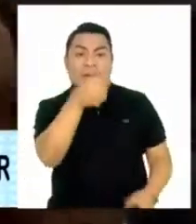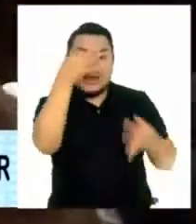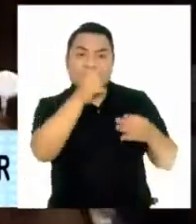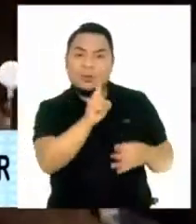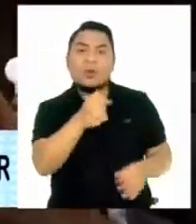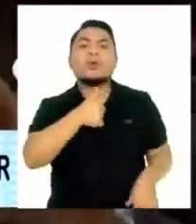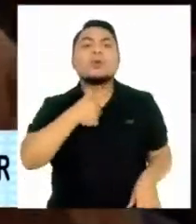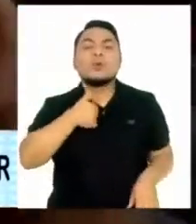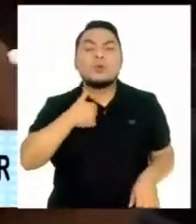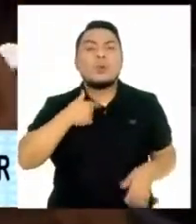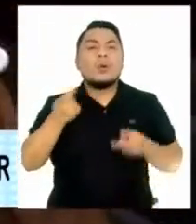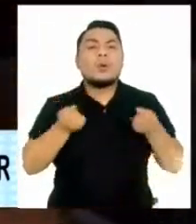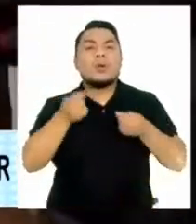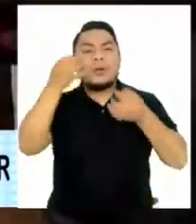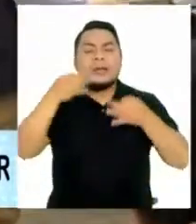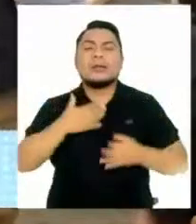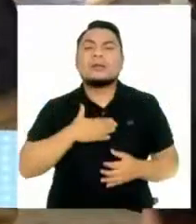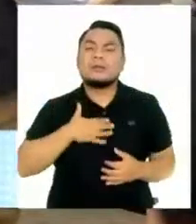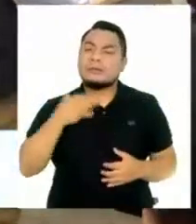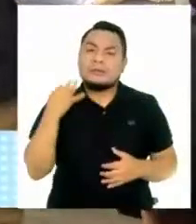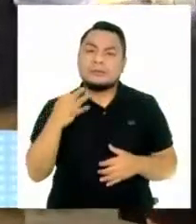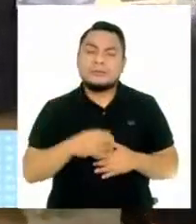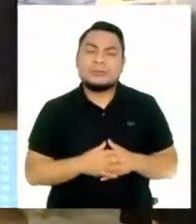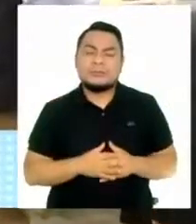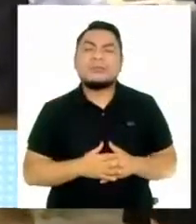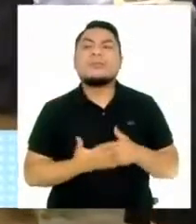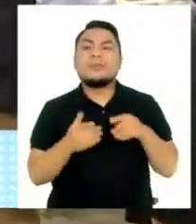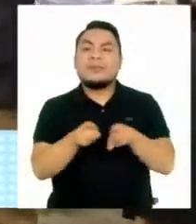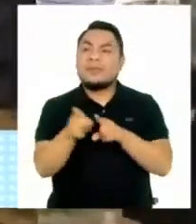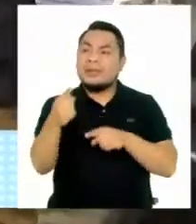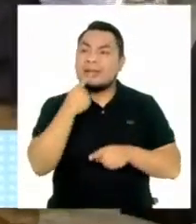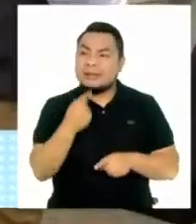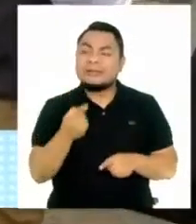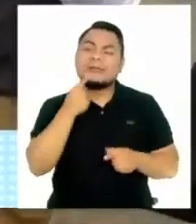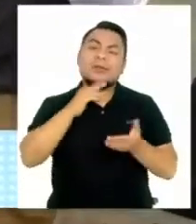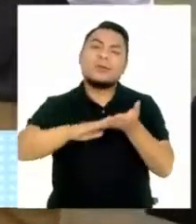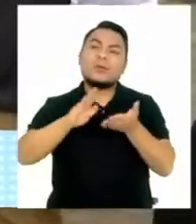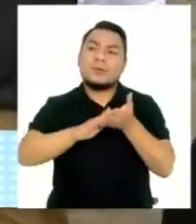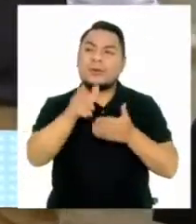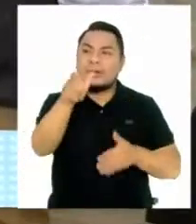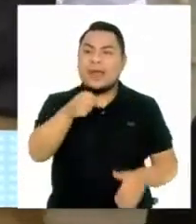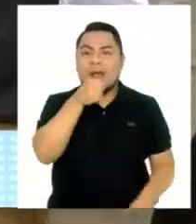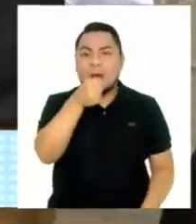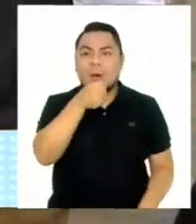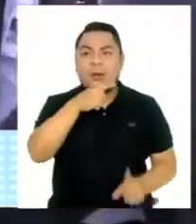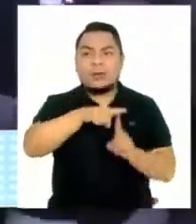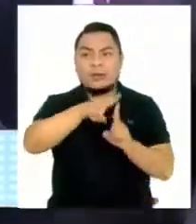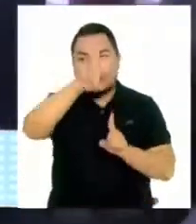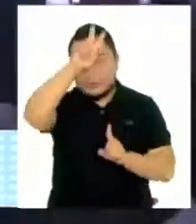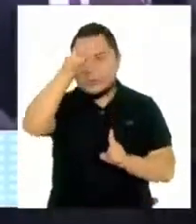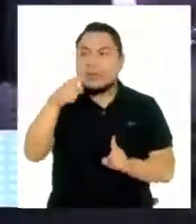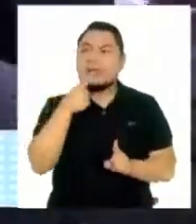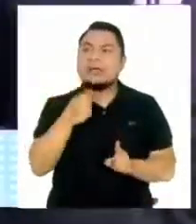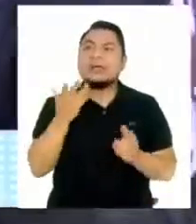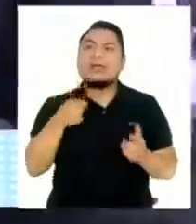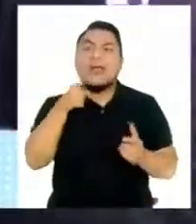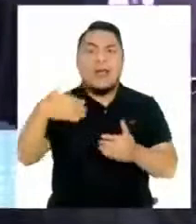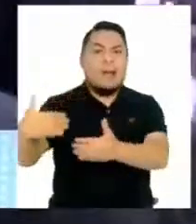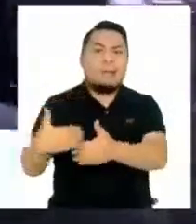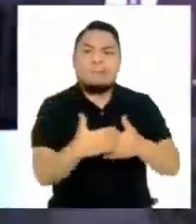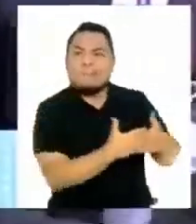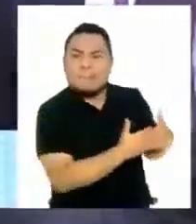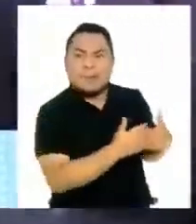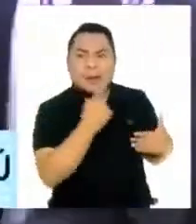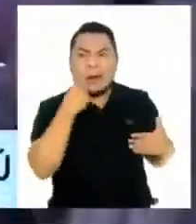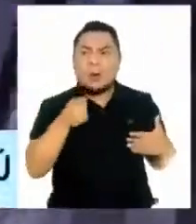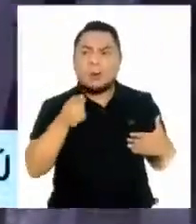decisiones es Pedro Castillo y lo haré siempre. En otro momento reiteró sus disculpas hacia una reportera de TV Perú, quien fue retirada bruscamente